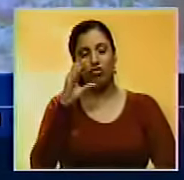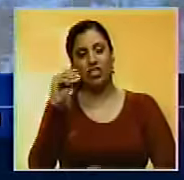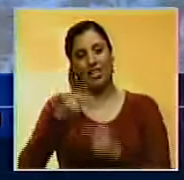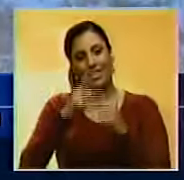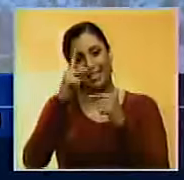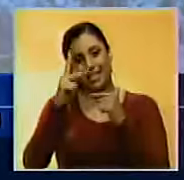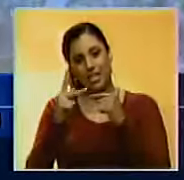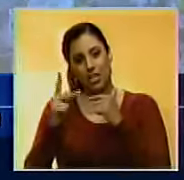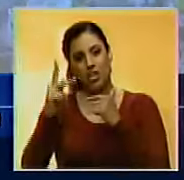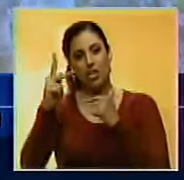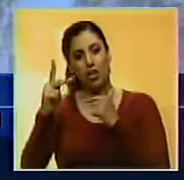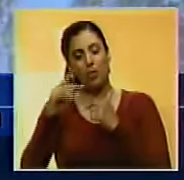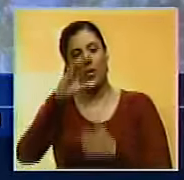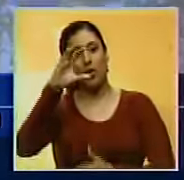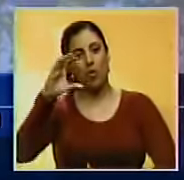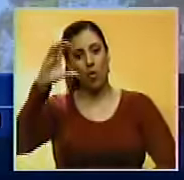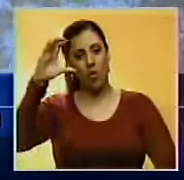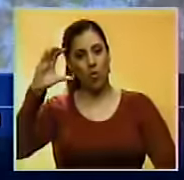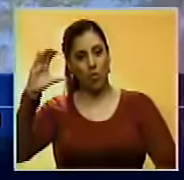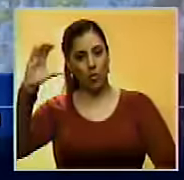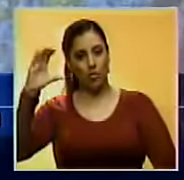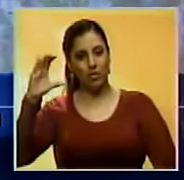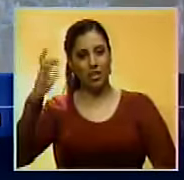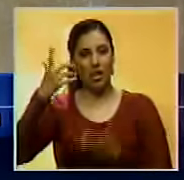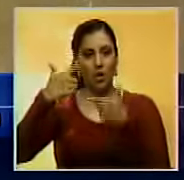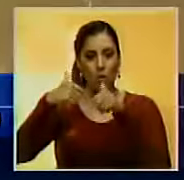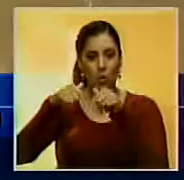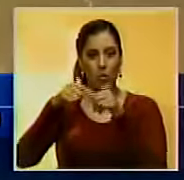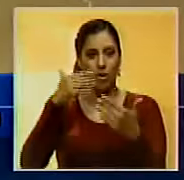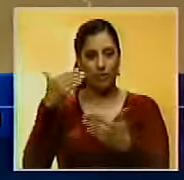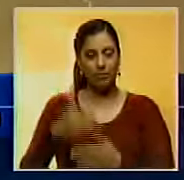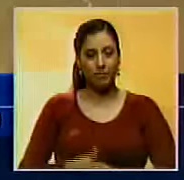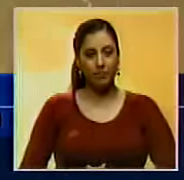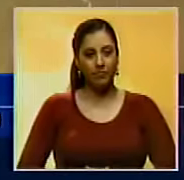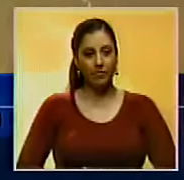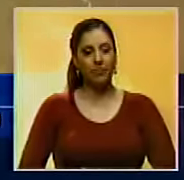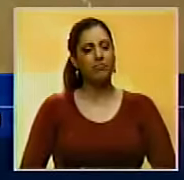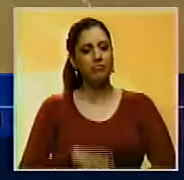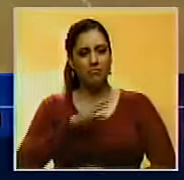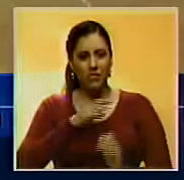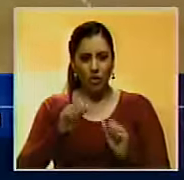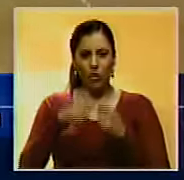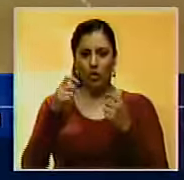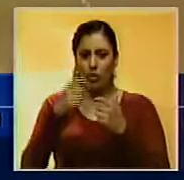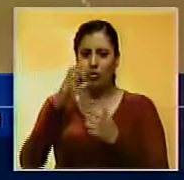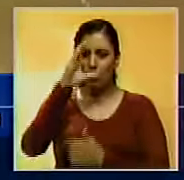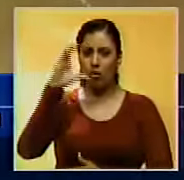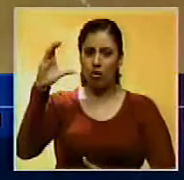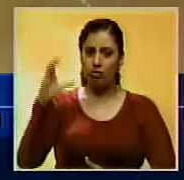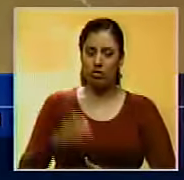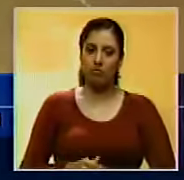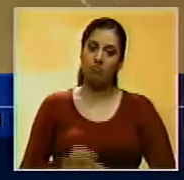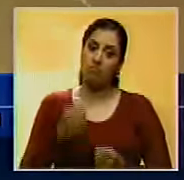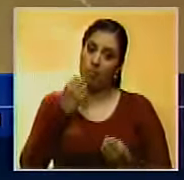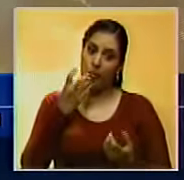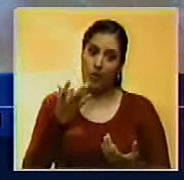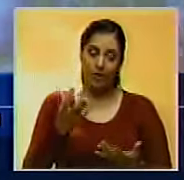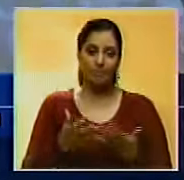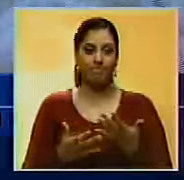kilómetros de la península de Paraguaná. ¿Va a dejar consecuencias en las costas venezolanas? Bueno,